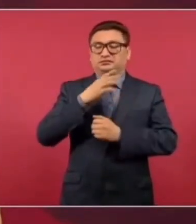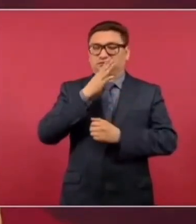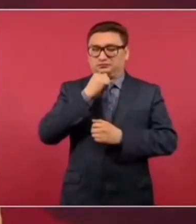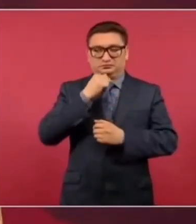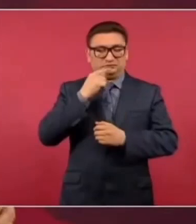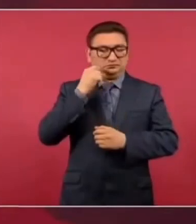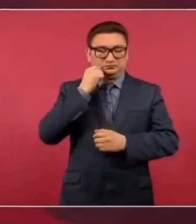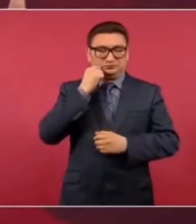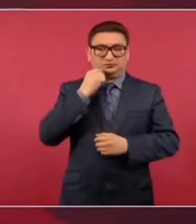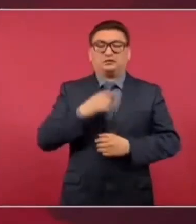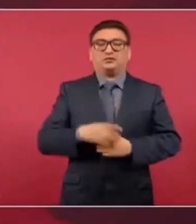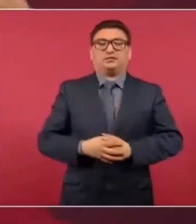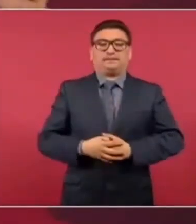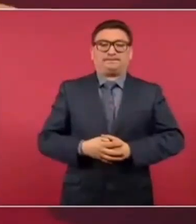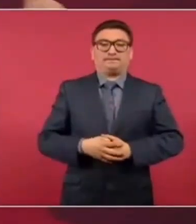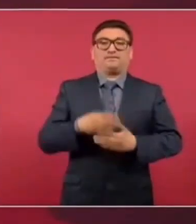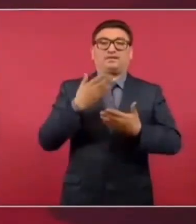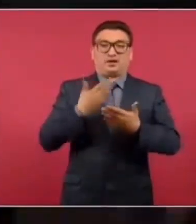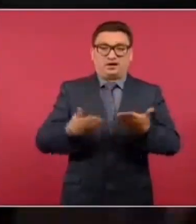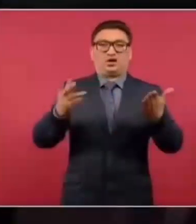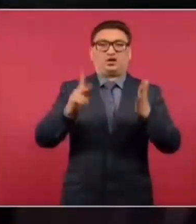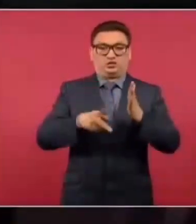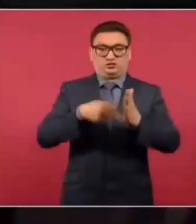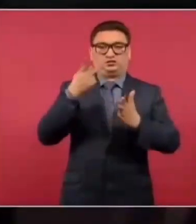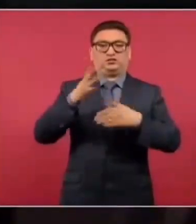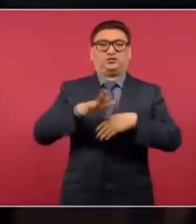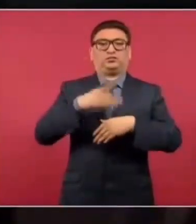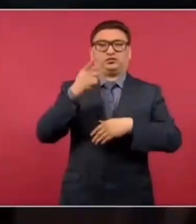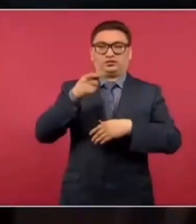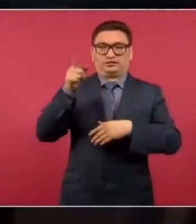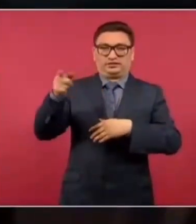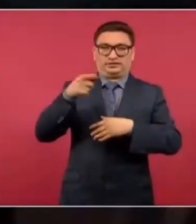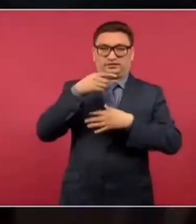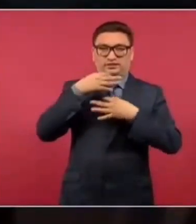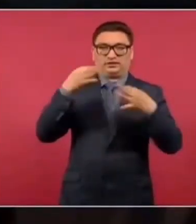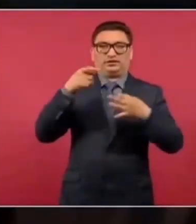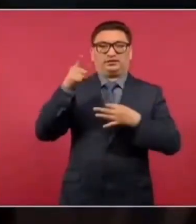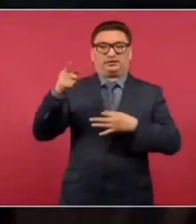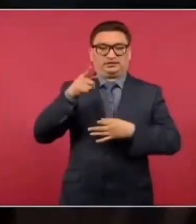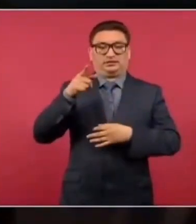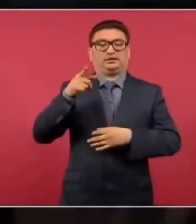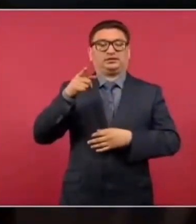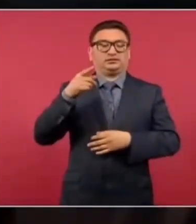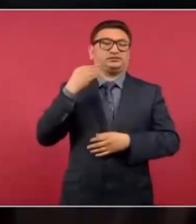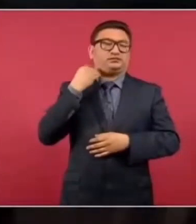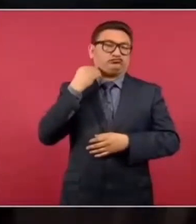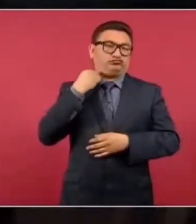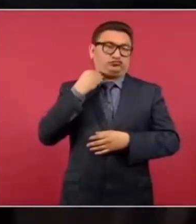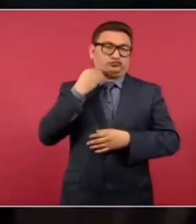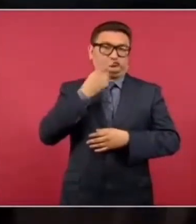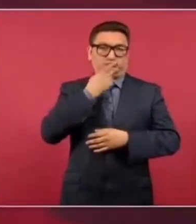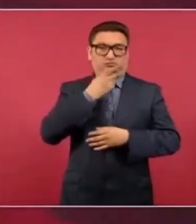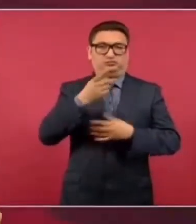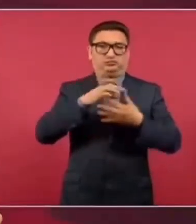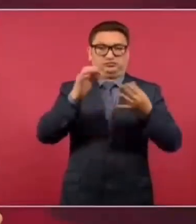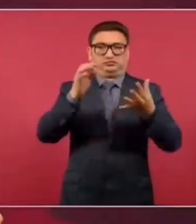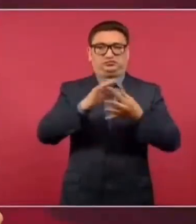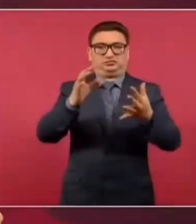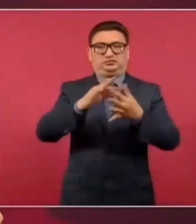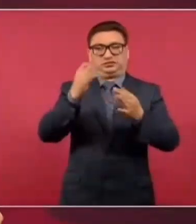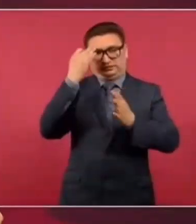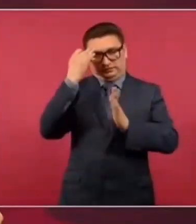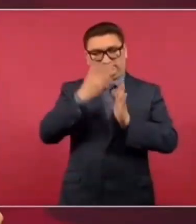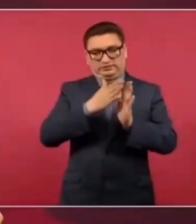Creo que ahora lo retomaron por la declaración del abogado y la ampliación